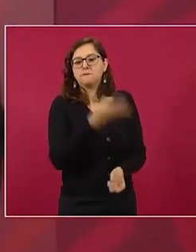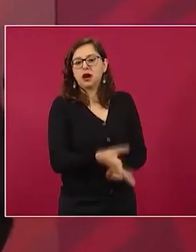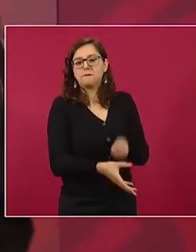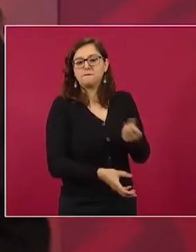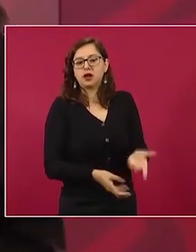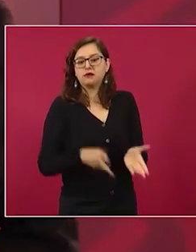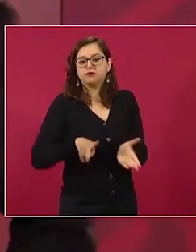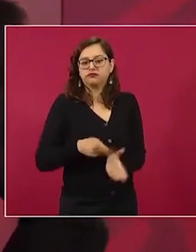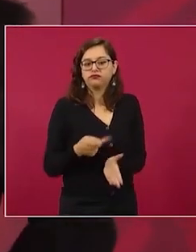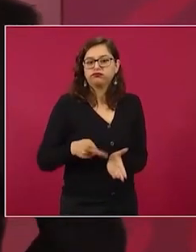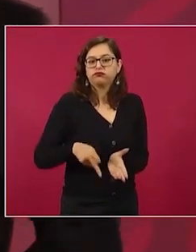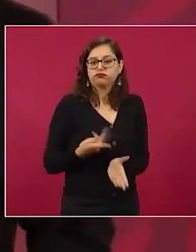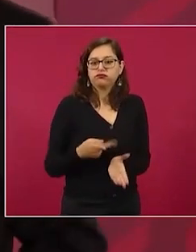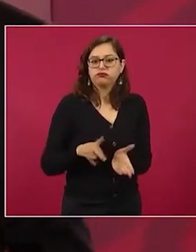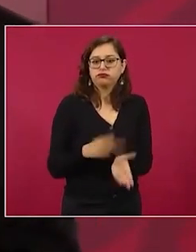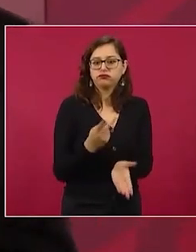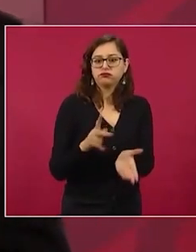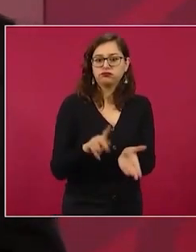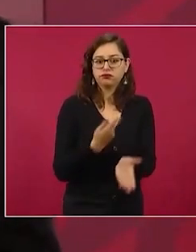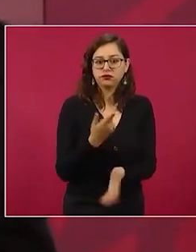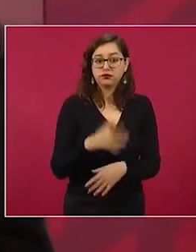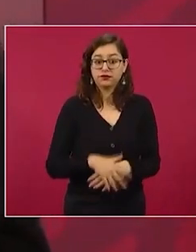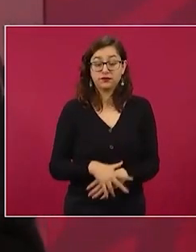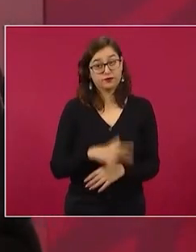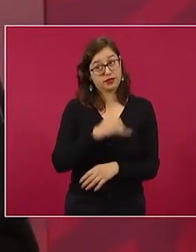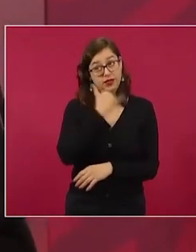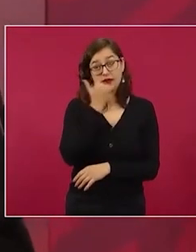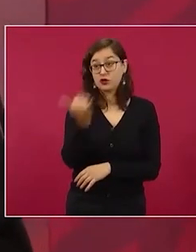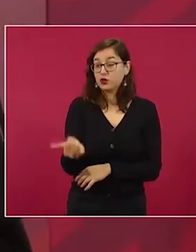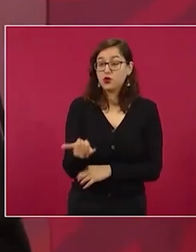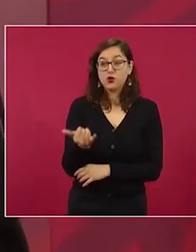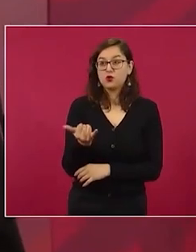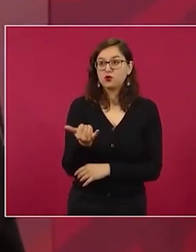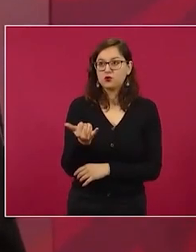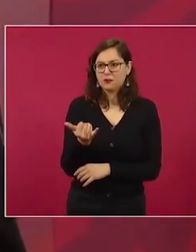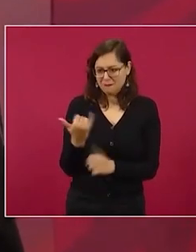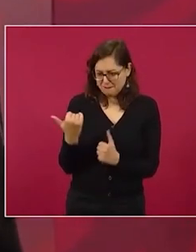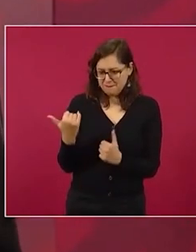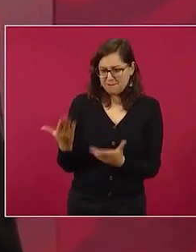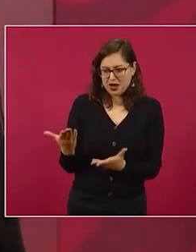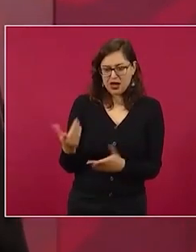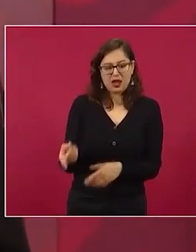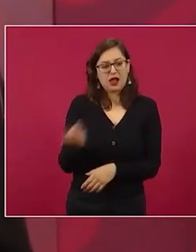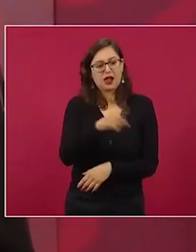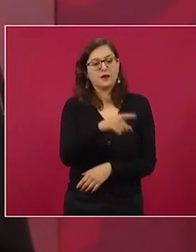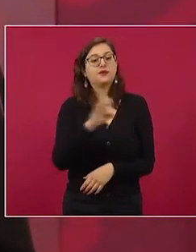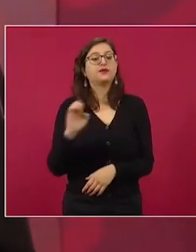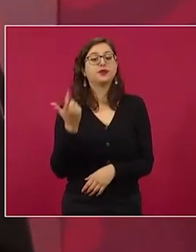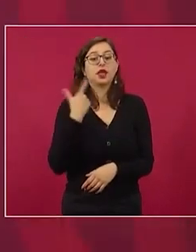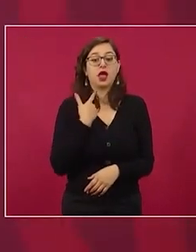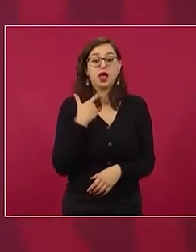darle créditos al gobierno anterior